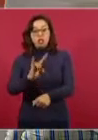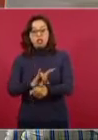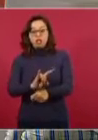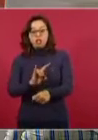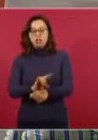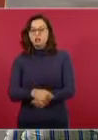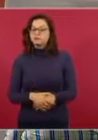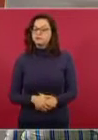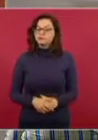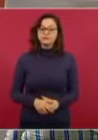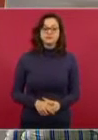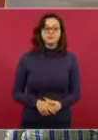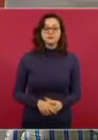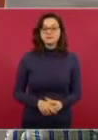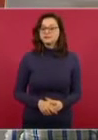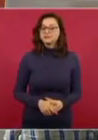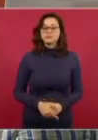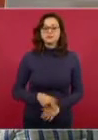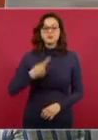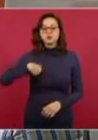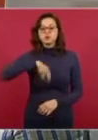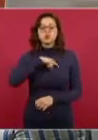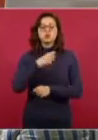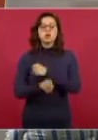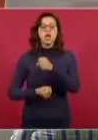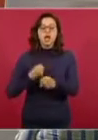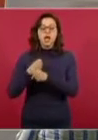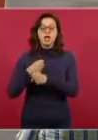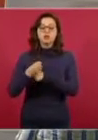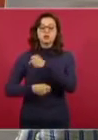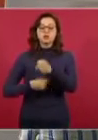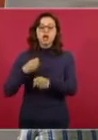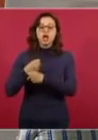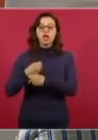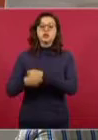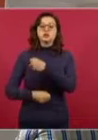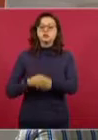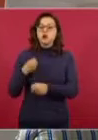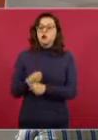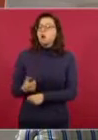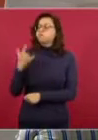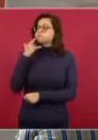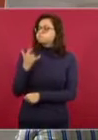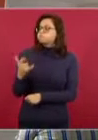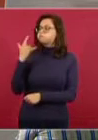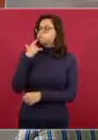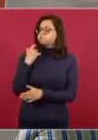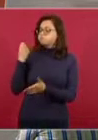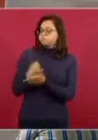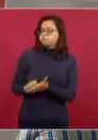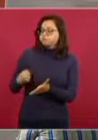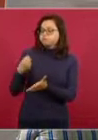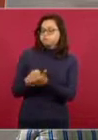llevamos años luchando por eso.